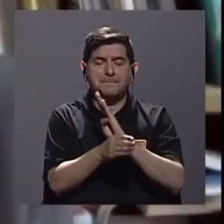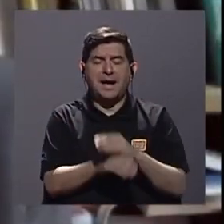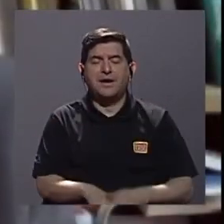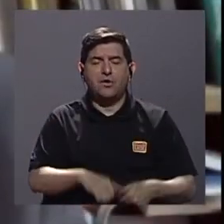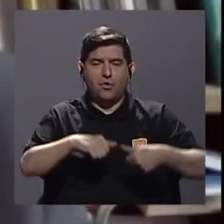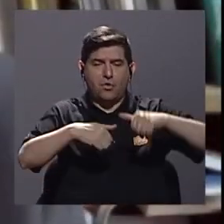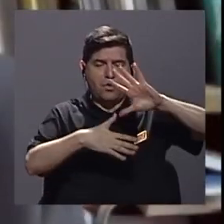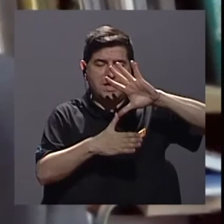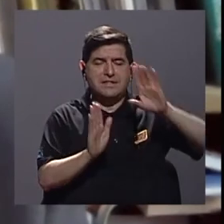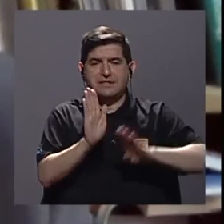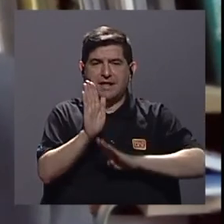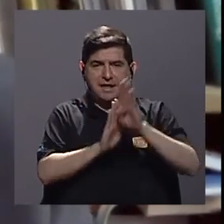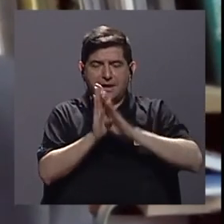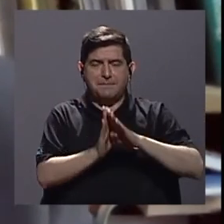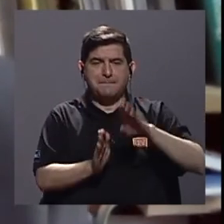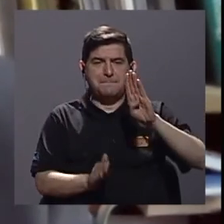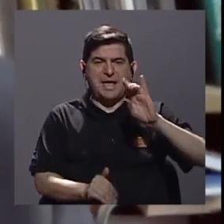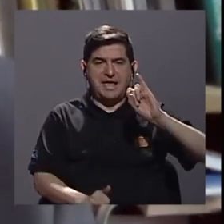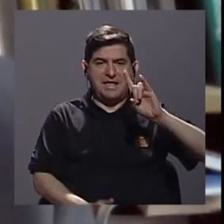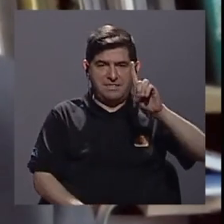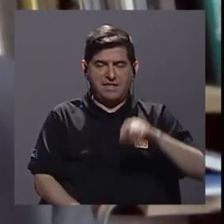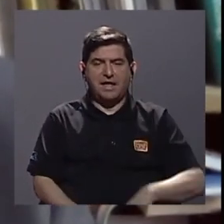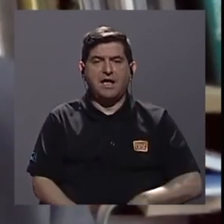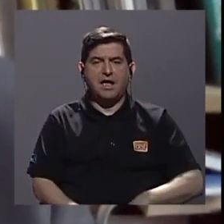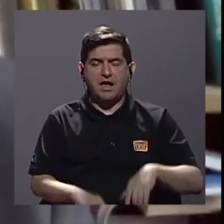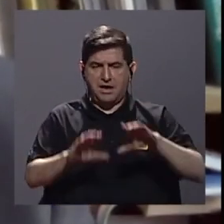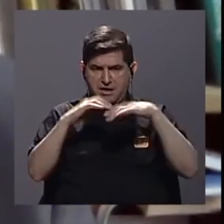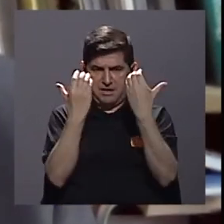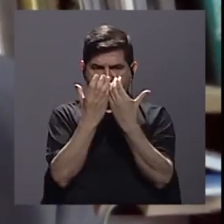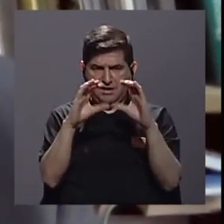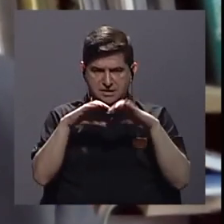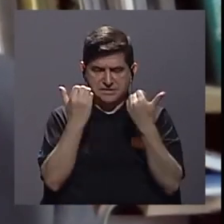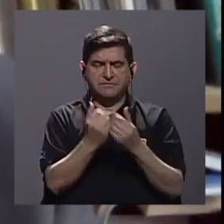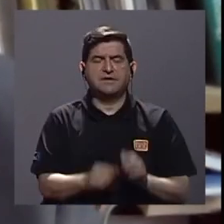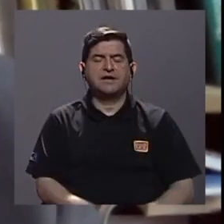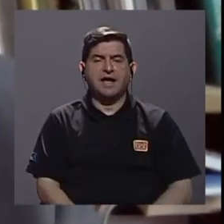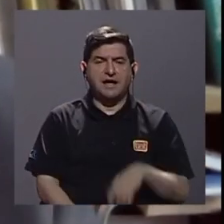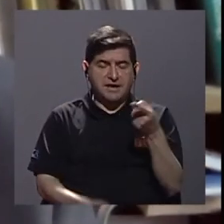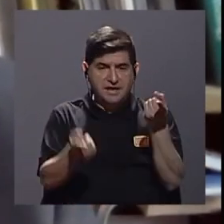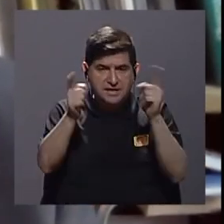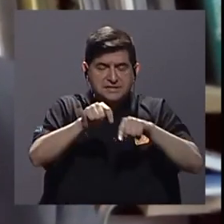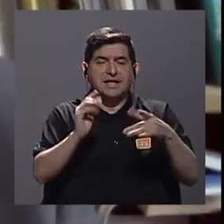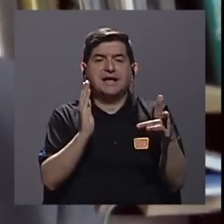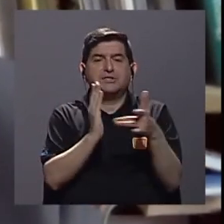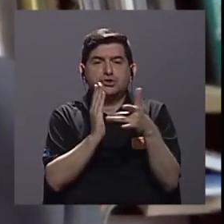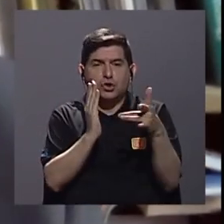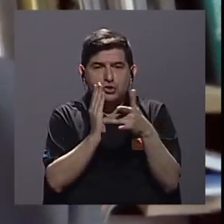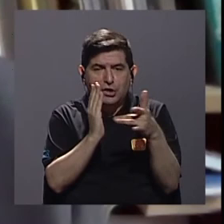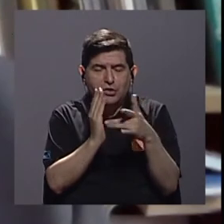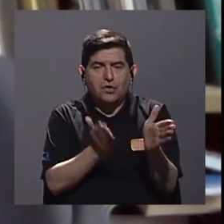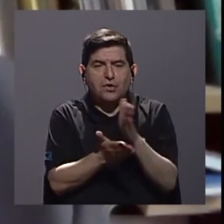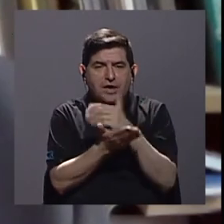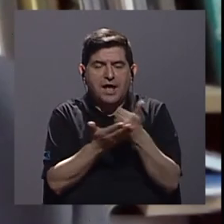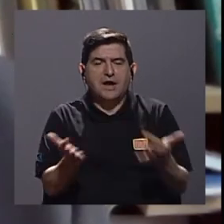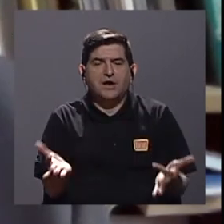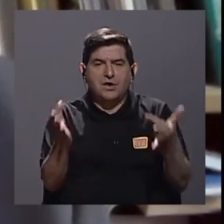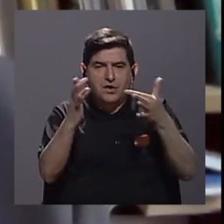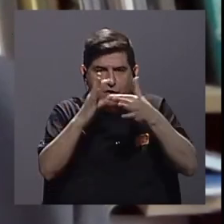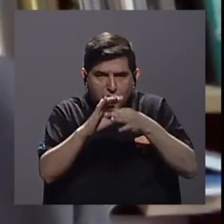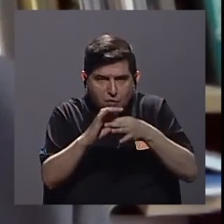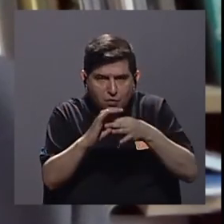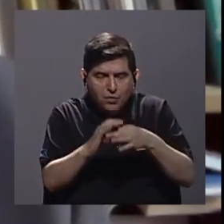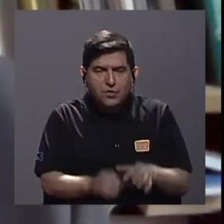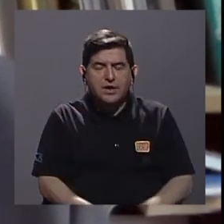de Desarrollo las ha digamos catalogado lo que ellos llaman ARCTEC que son tecnologías algunas que tienen que ver con